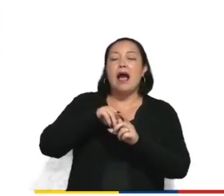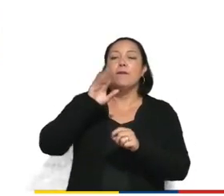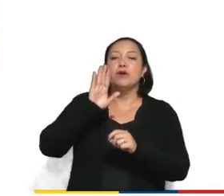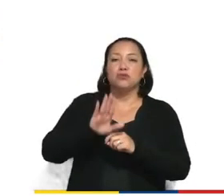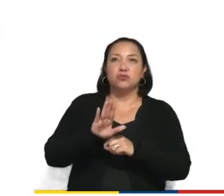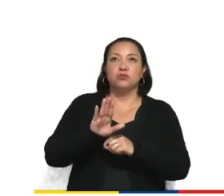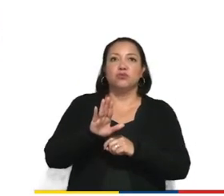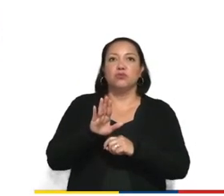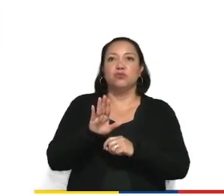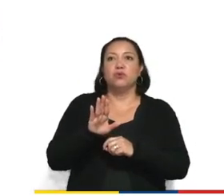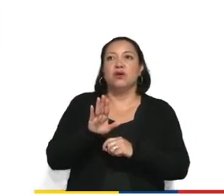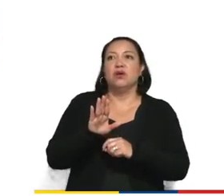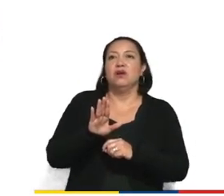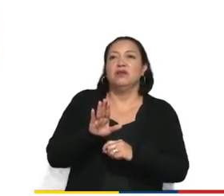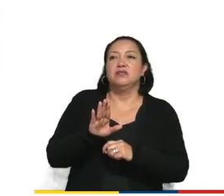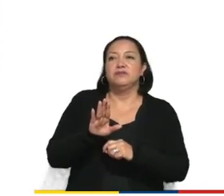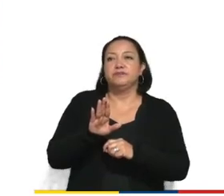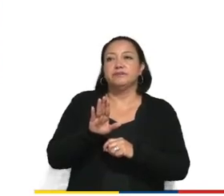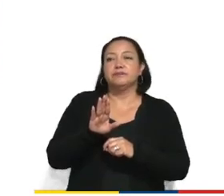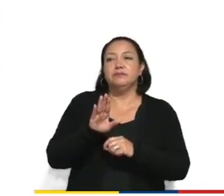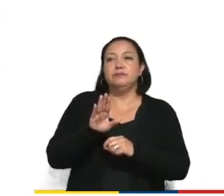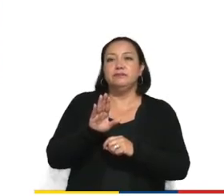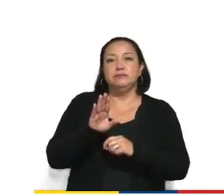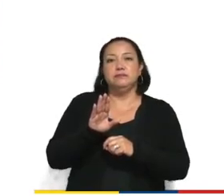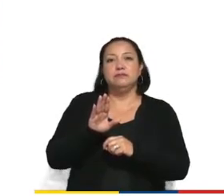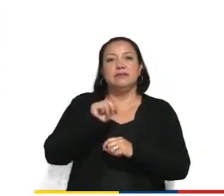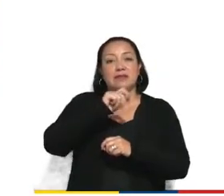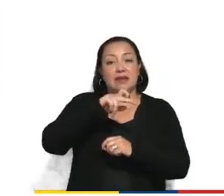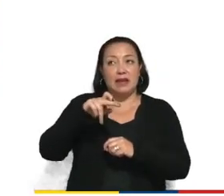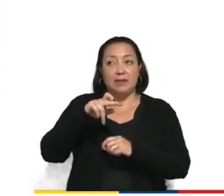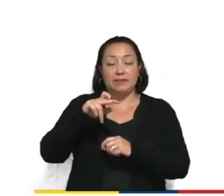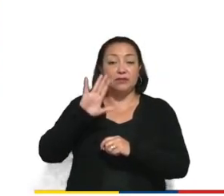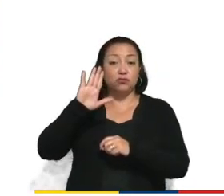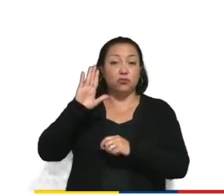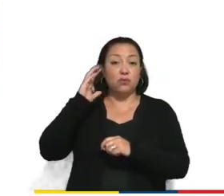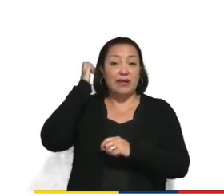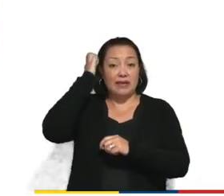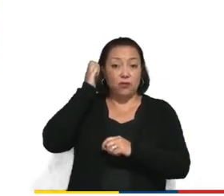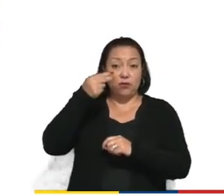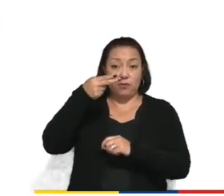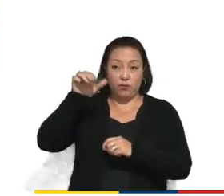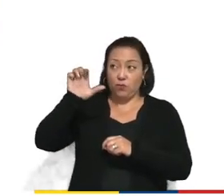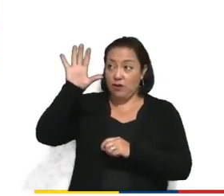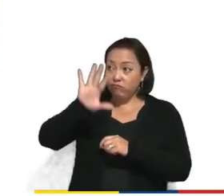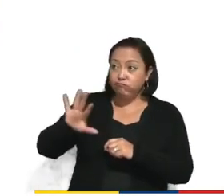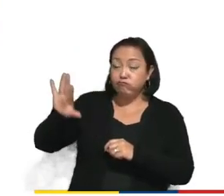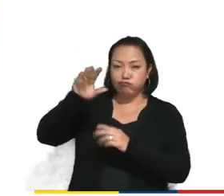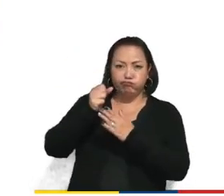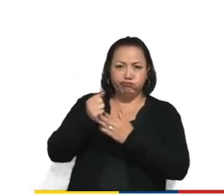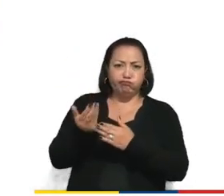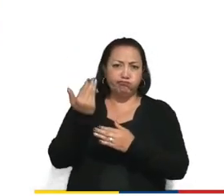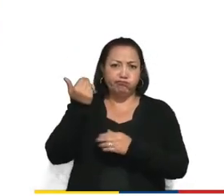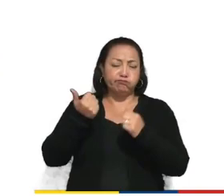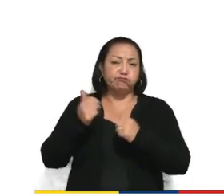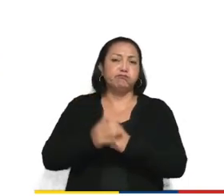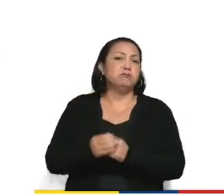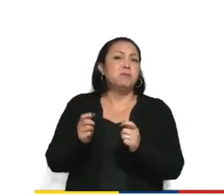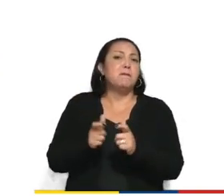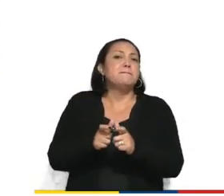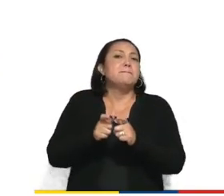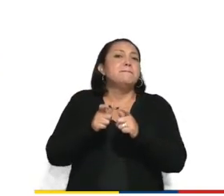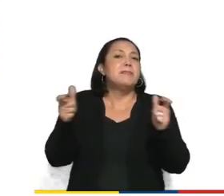la Unión Europea que se están beneficiando. La mayoría de aplicaciones